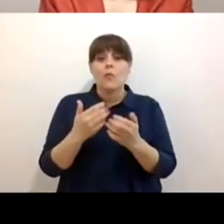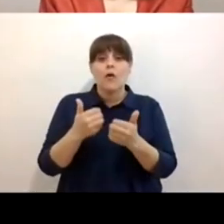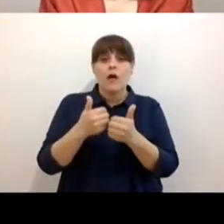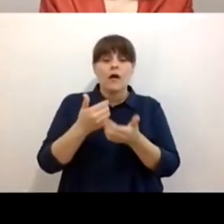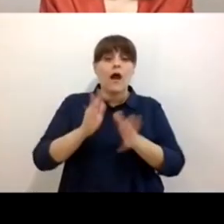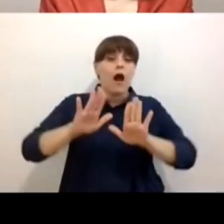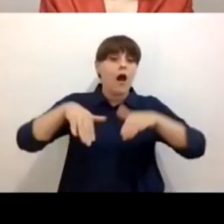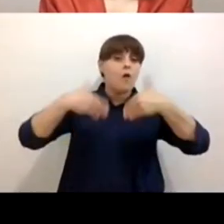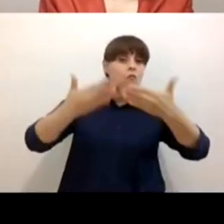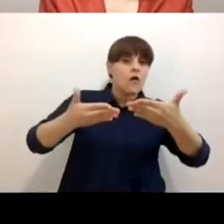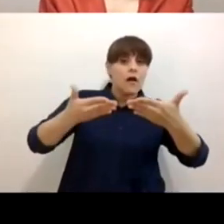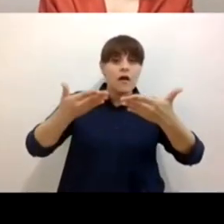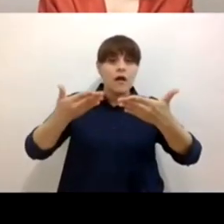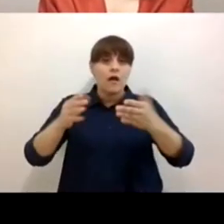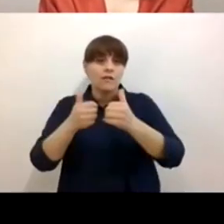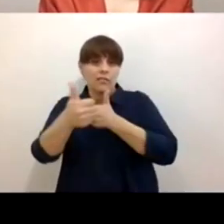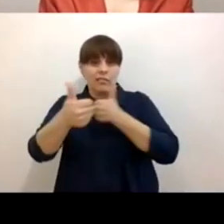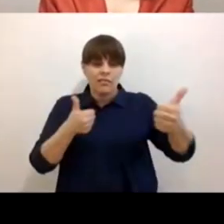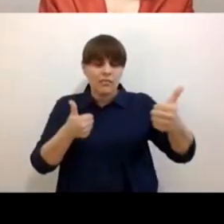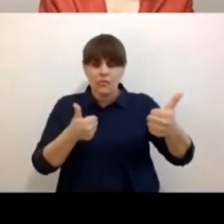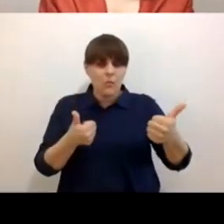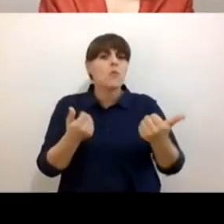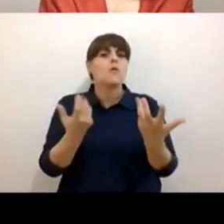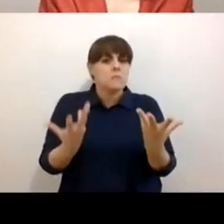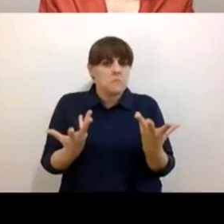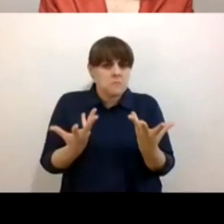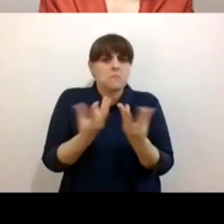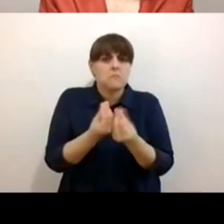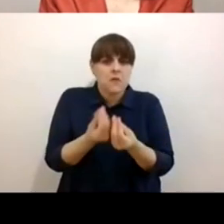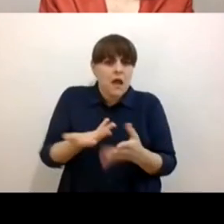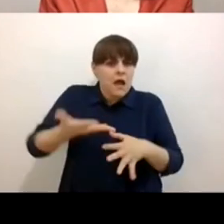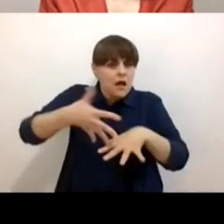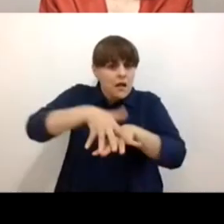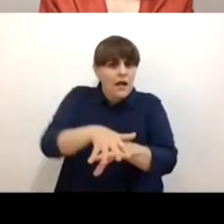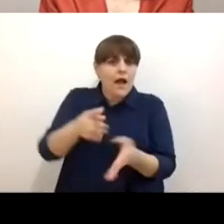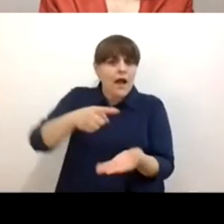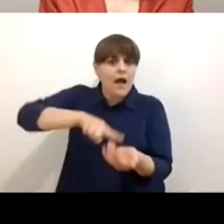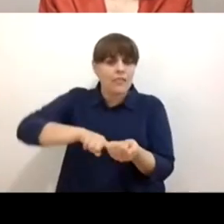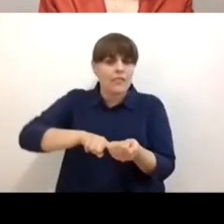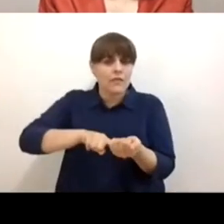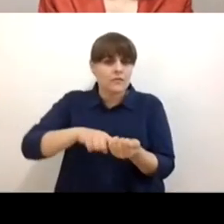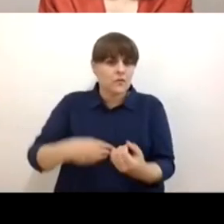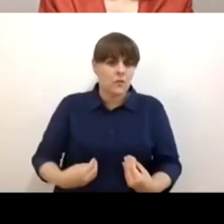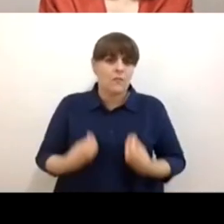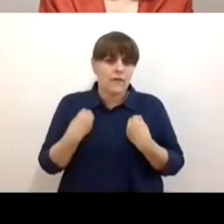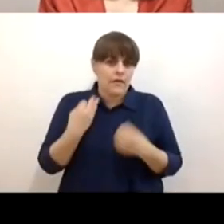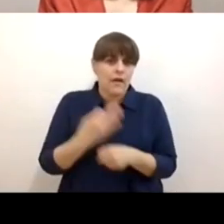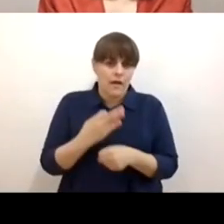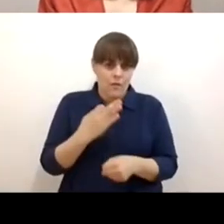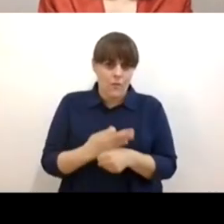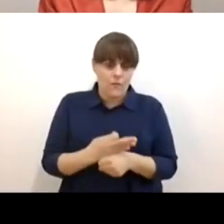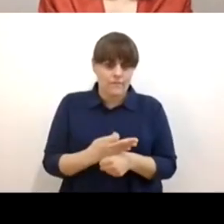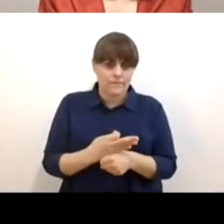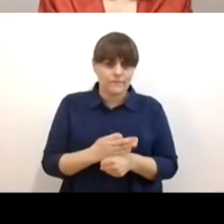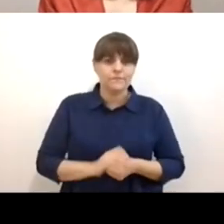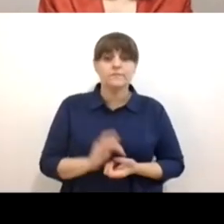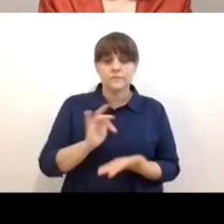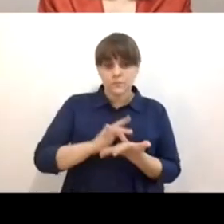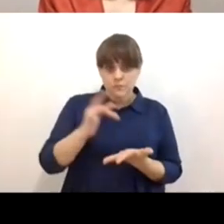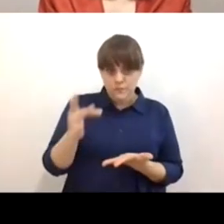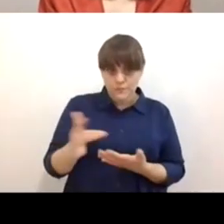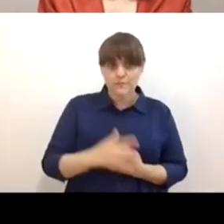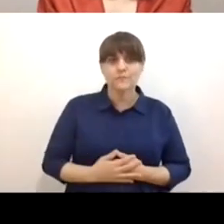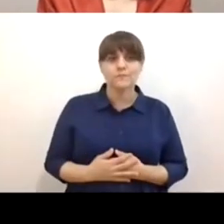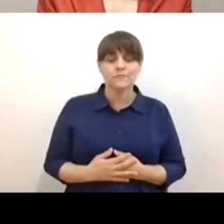y toma un lugar bien importante en este momento. Te agradezco,